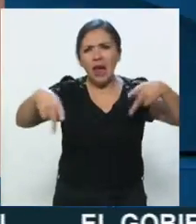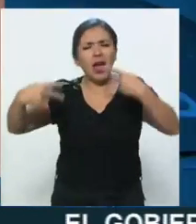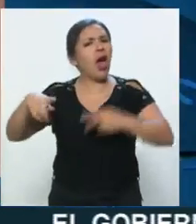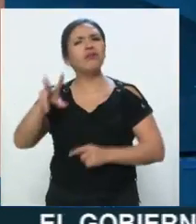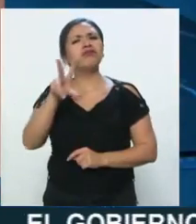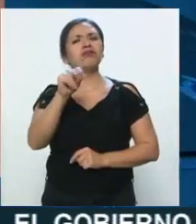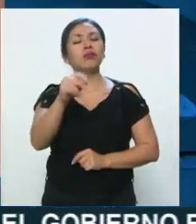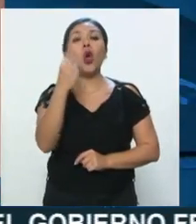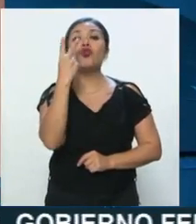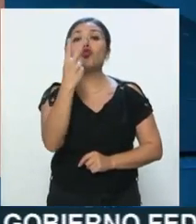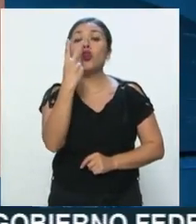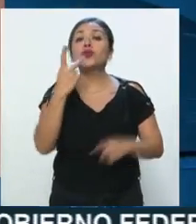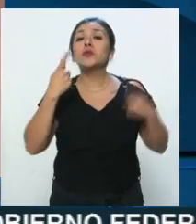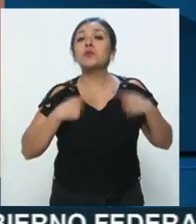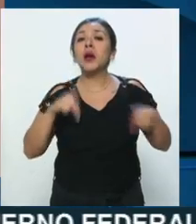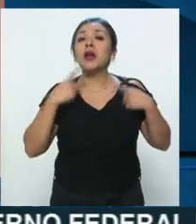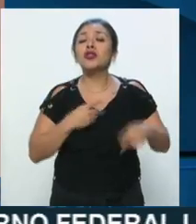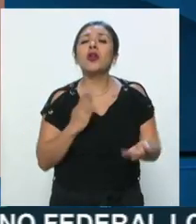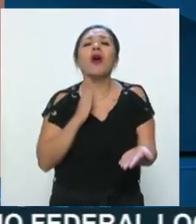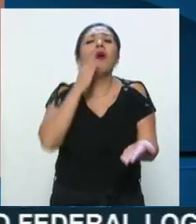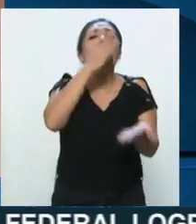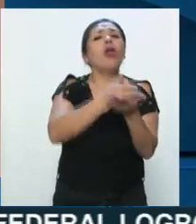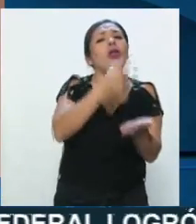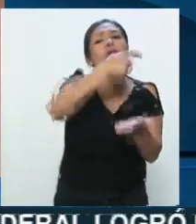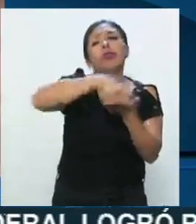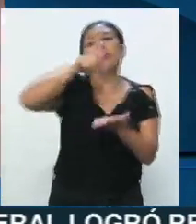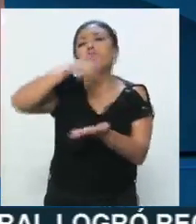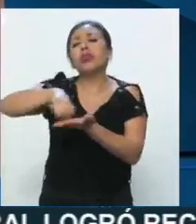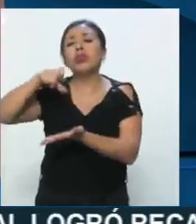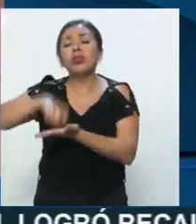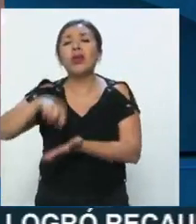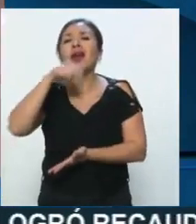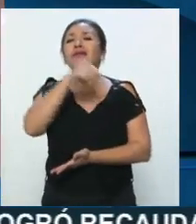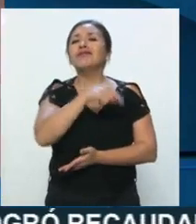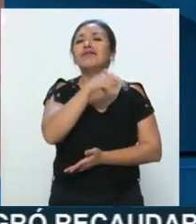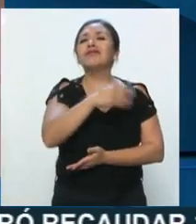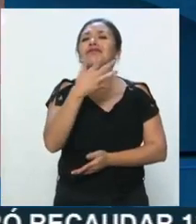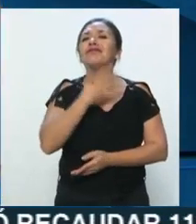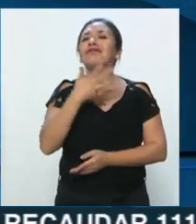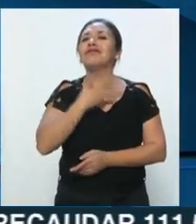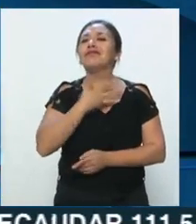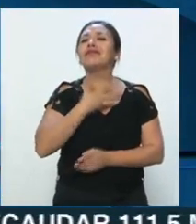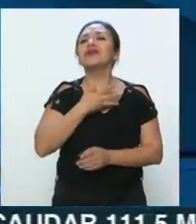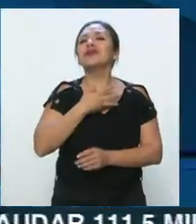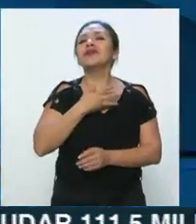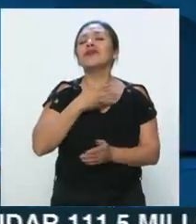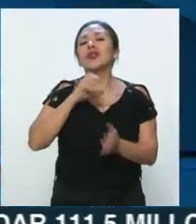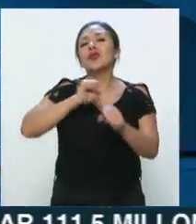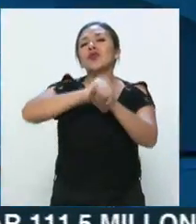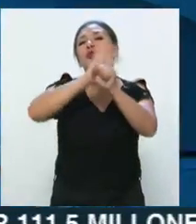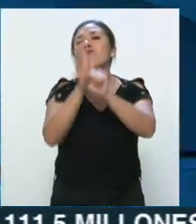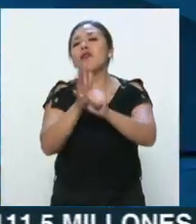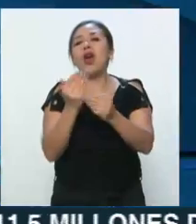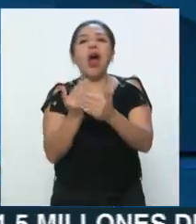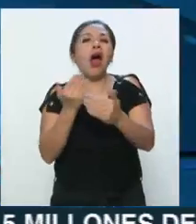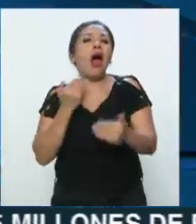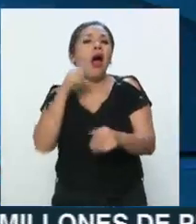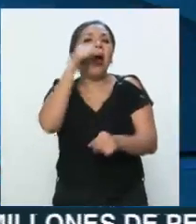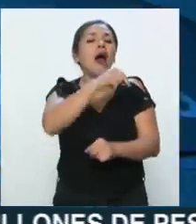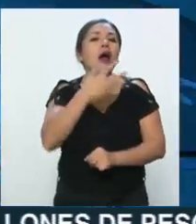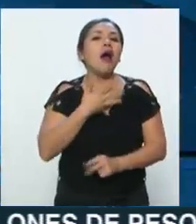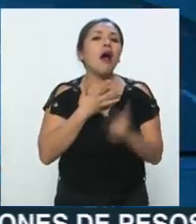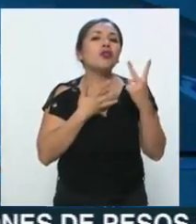fue porque dos personas que habían asistido, habían tenido el coronavirus, el COVID-19,